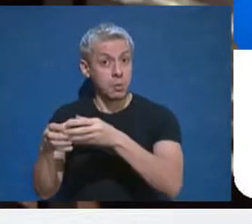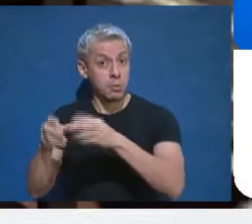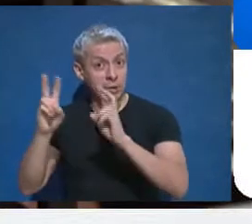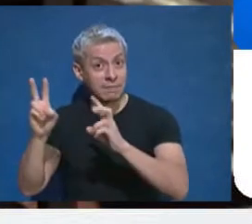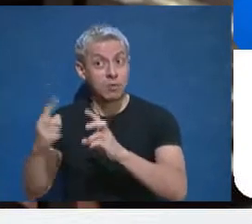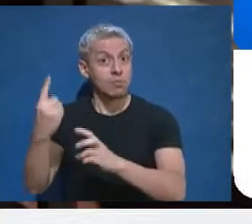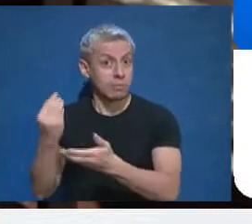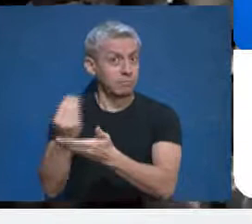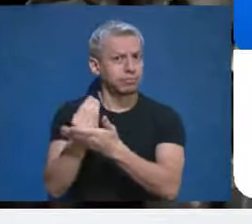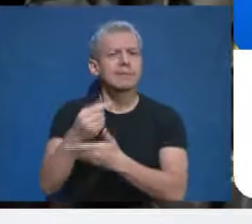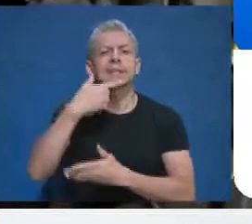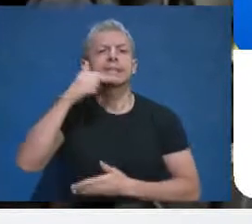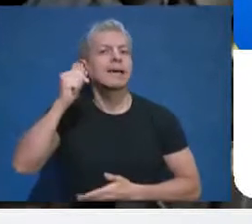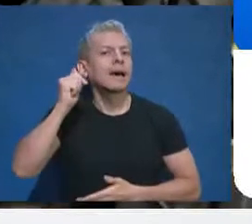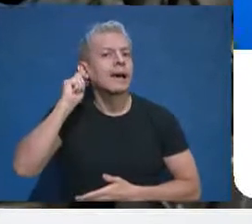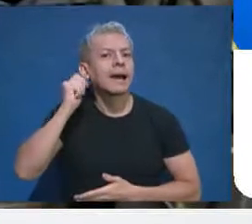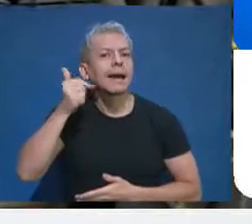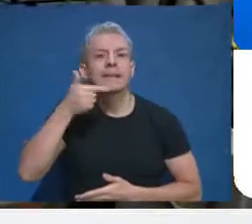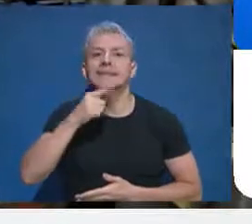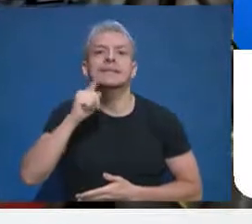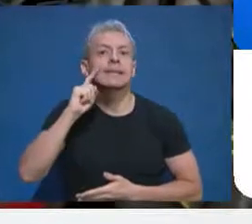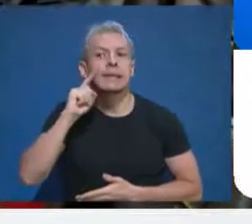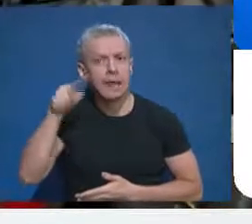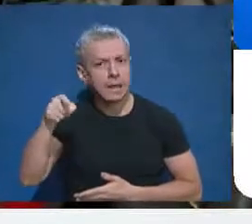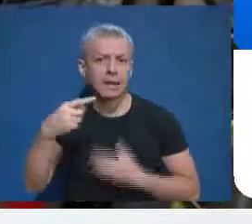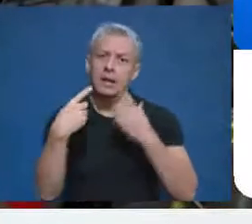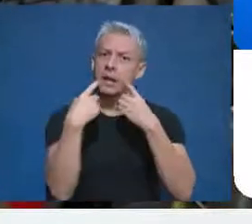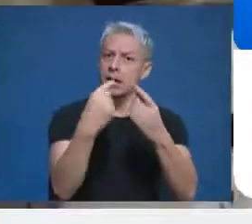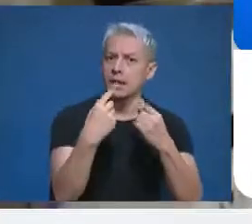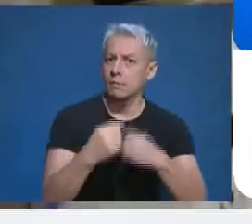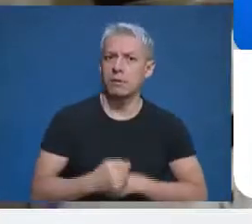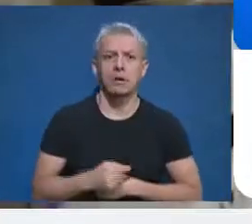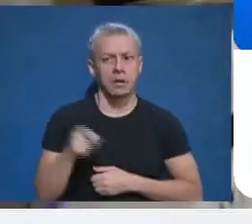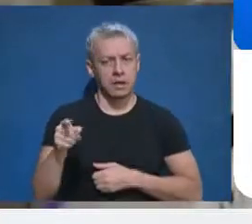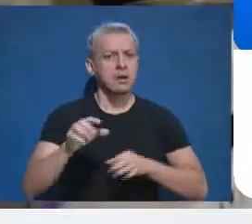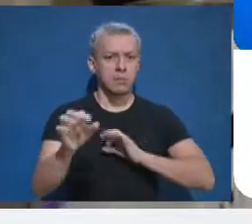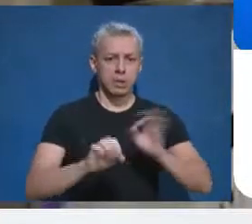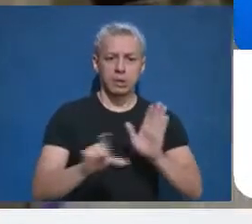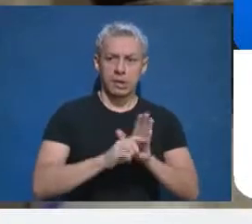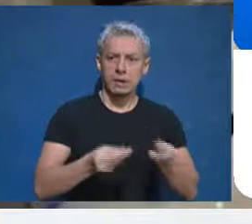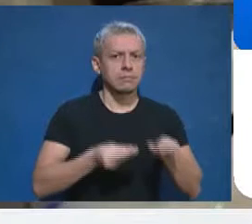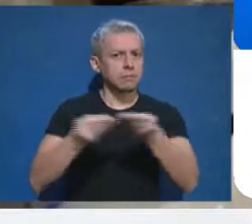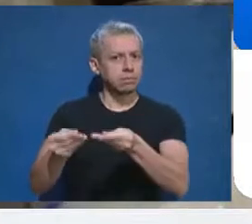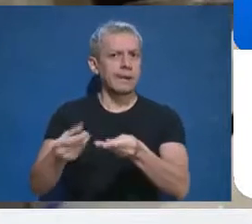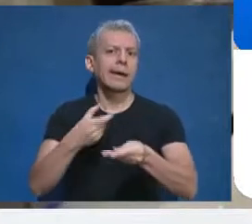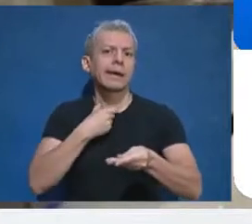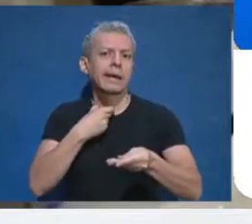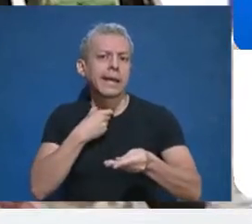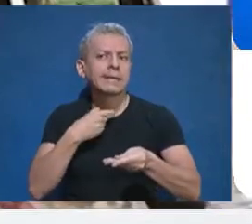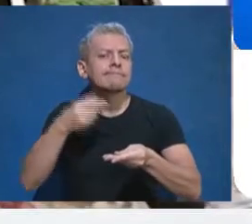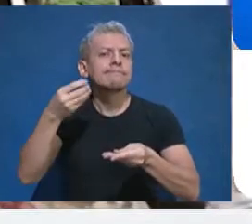hablando más concretamente de Anabel Fernández Agasti, fue la que reclamó a través de un proyecto de ley la posibilidad de que se evalúe,